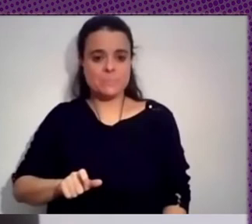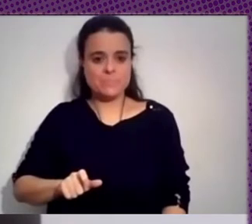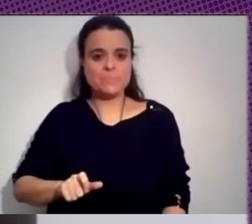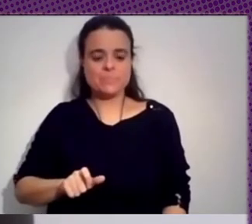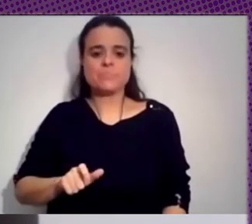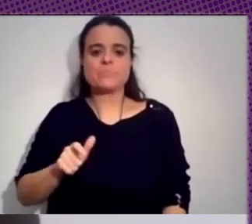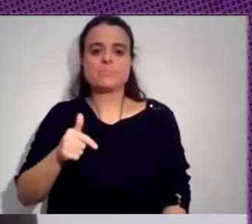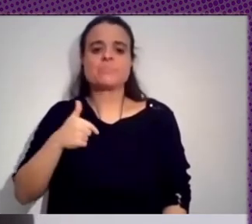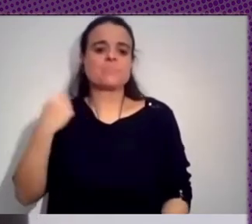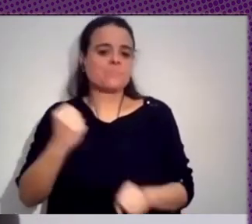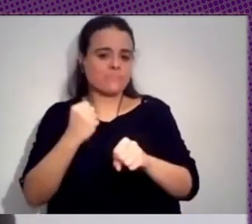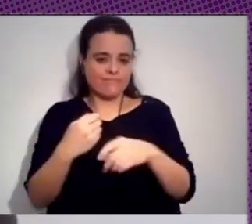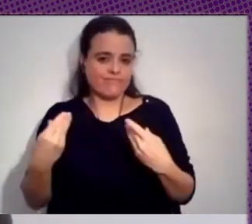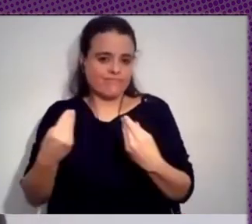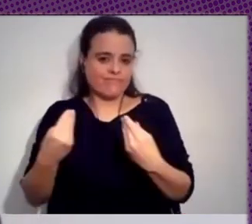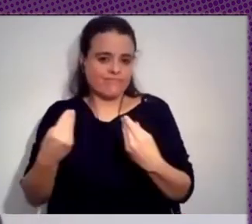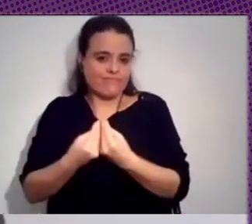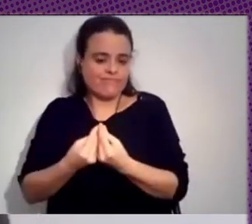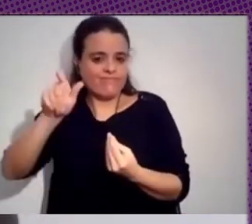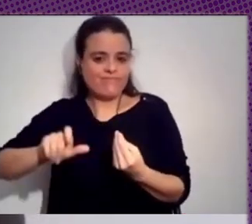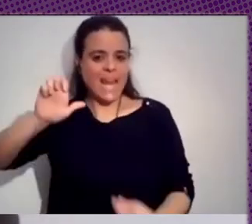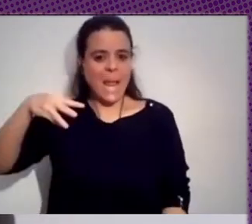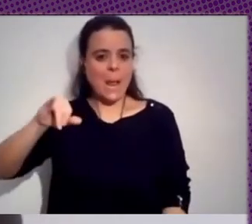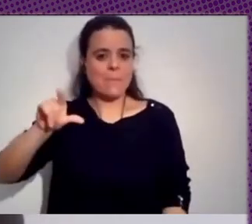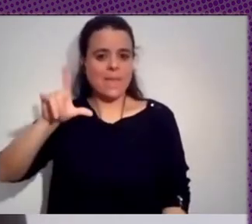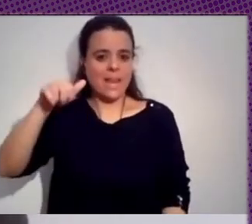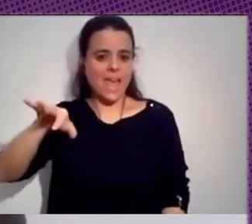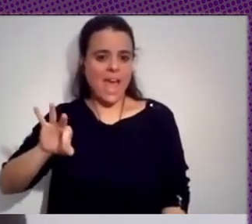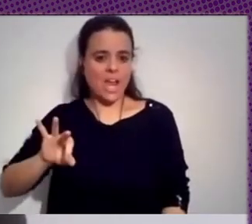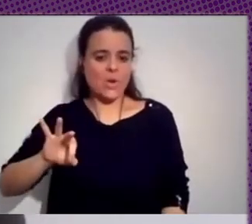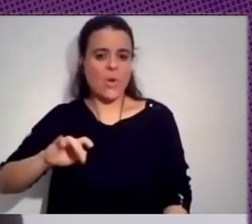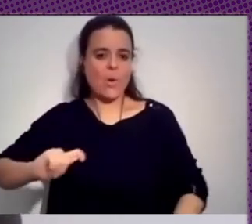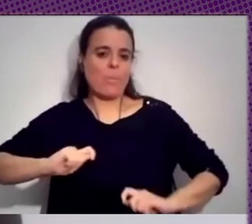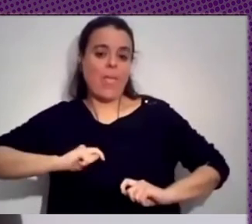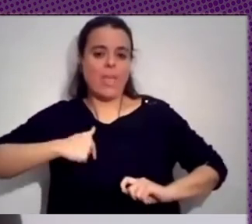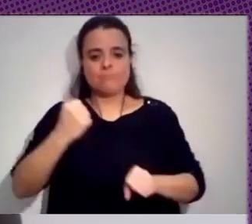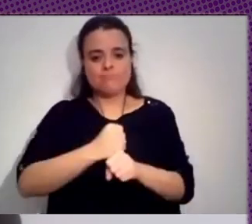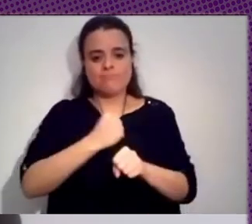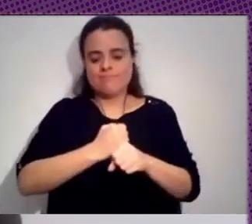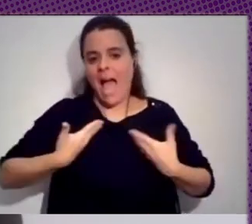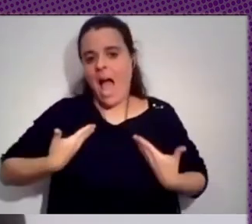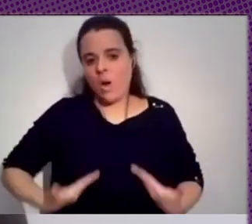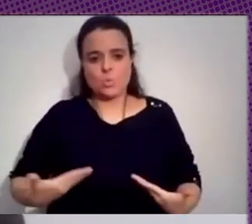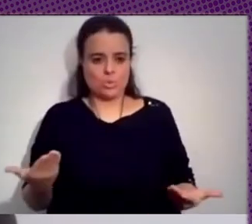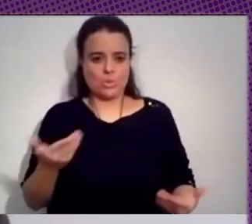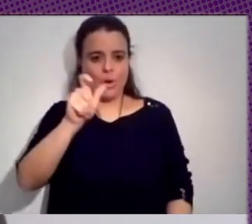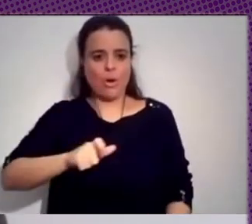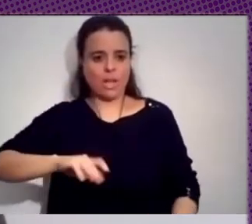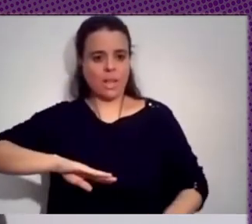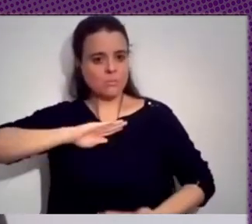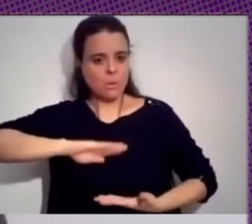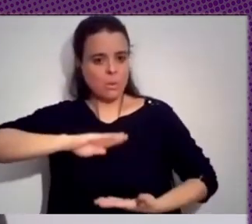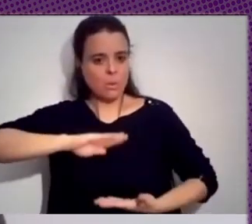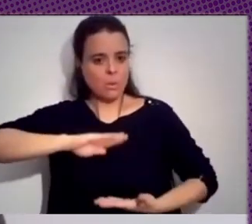verdad es que de estas cosas que te hace, bueno, pues trabajar a gusto con gente súper competente. Y, bueno, él es